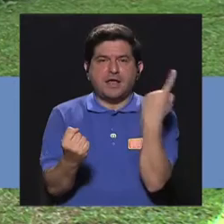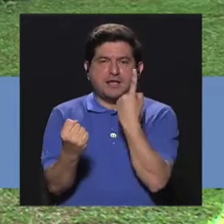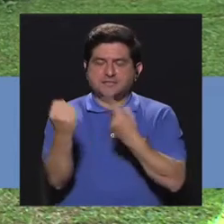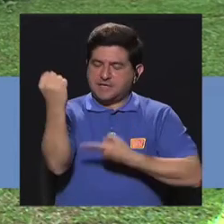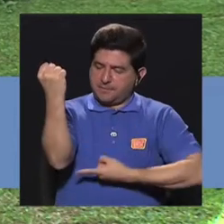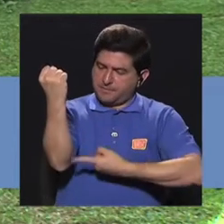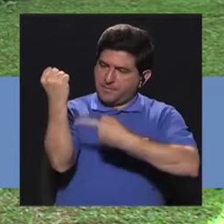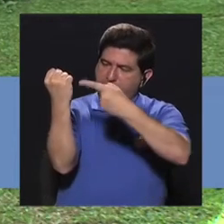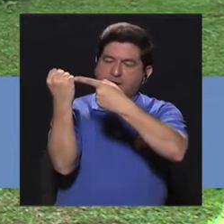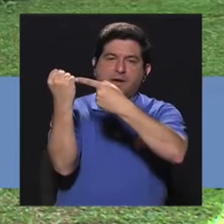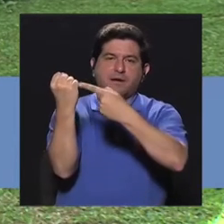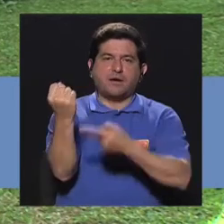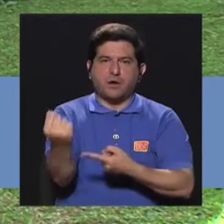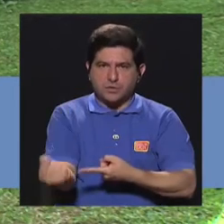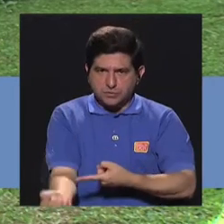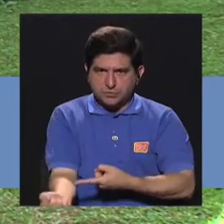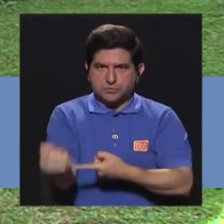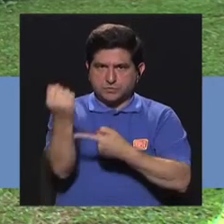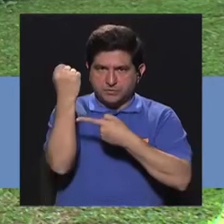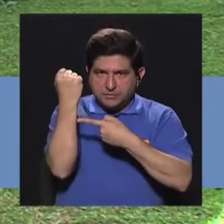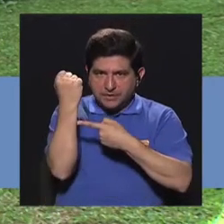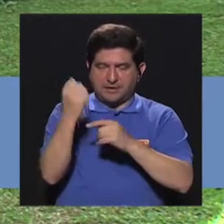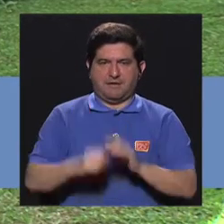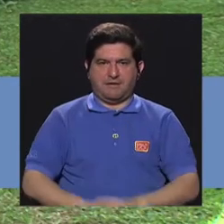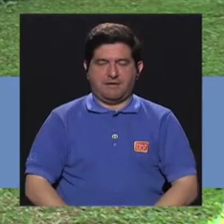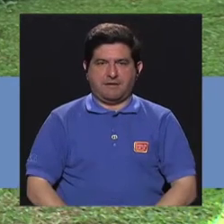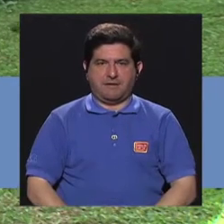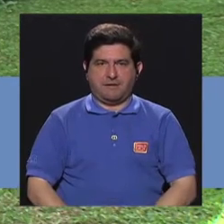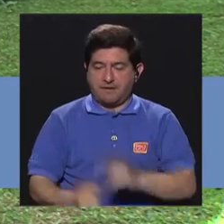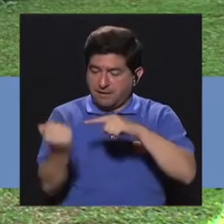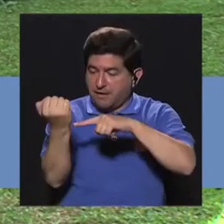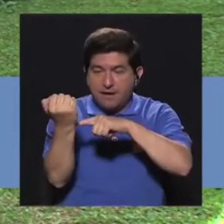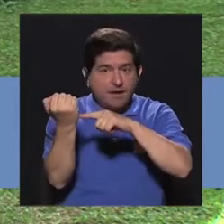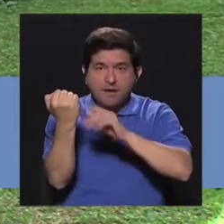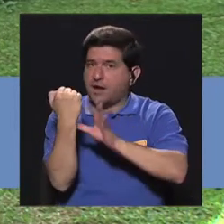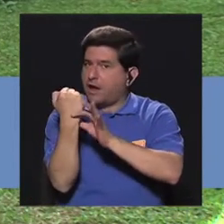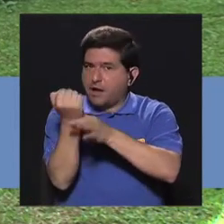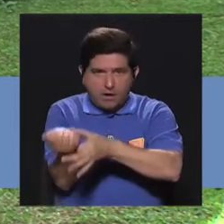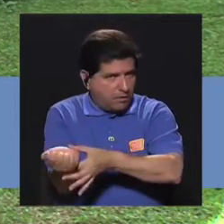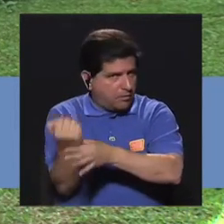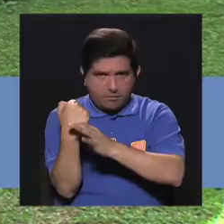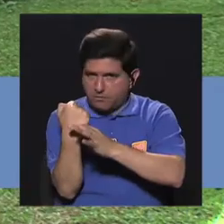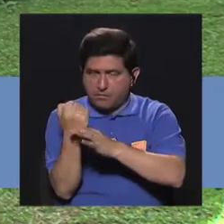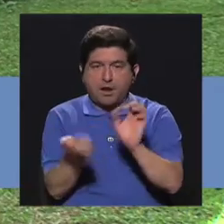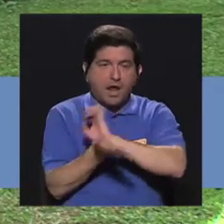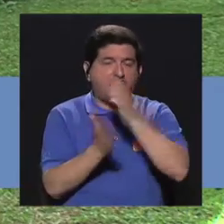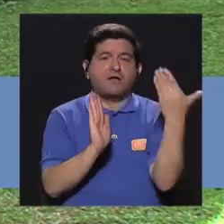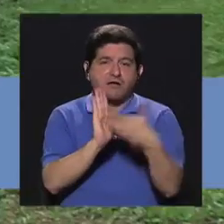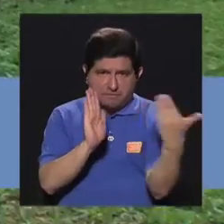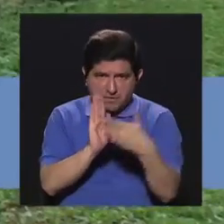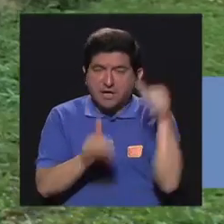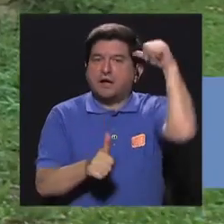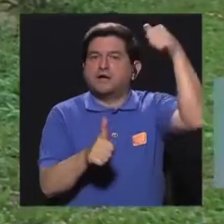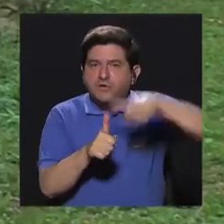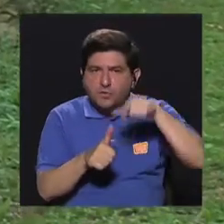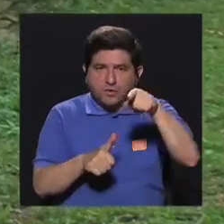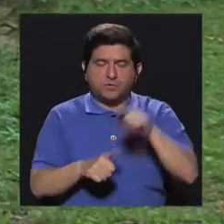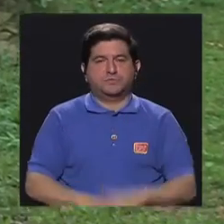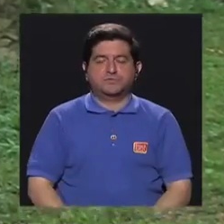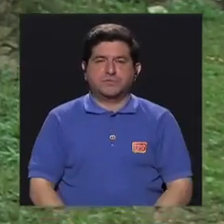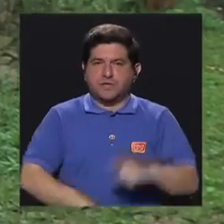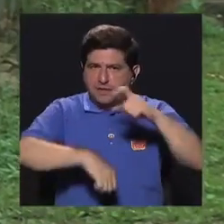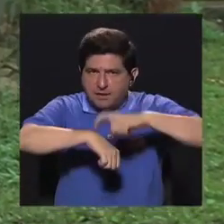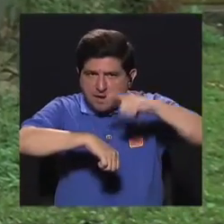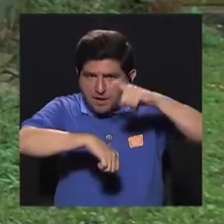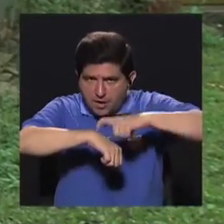siempre tiene que estar recta en esta posición. Subimos y bajamos. Que la muñeca no se doble para evitar algún tipo de lesión. Recordemos que cuando